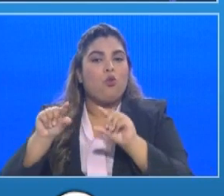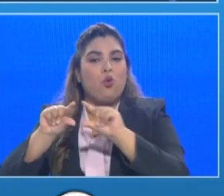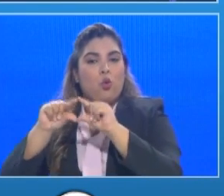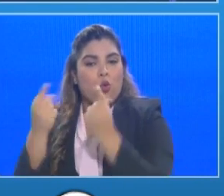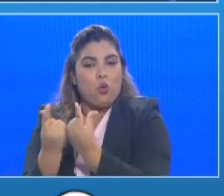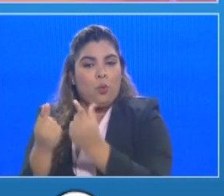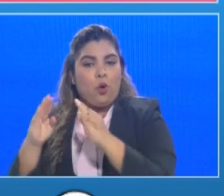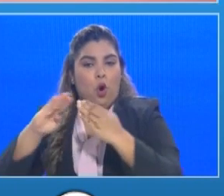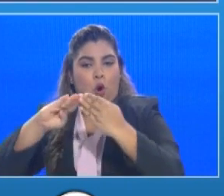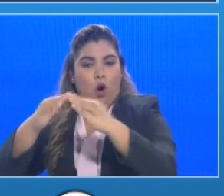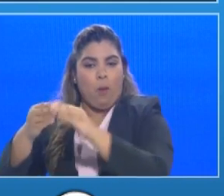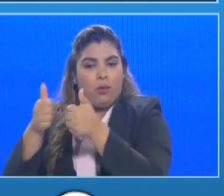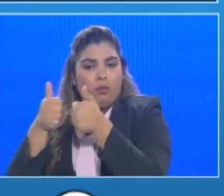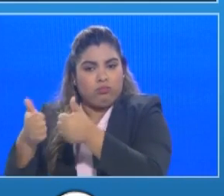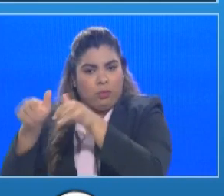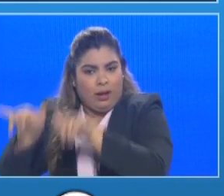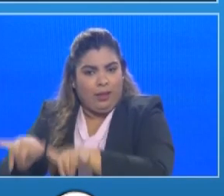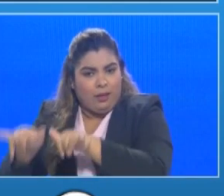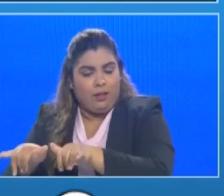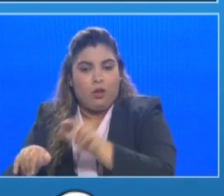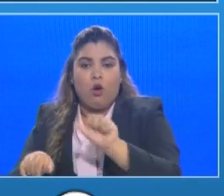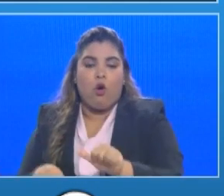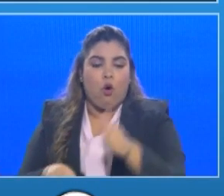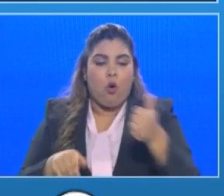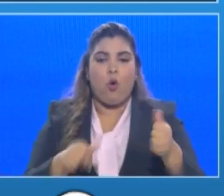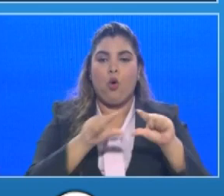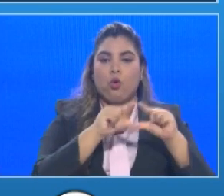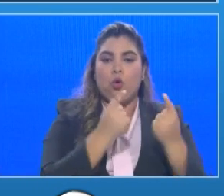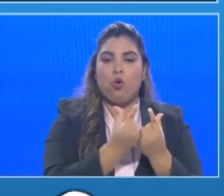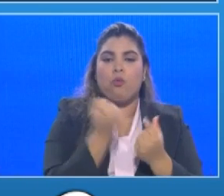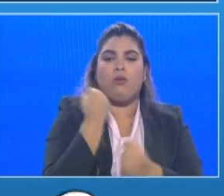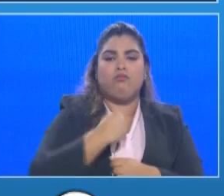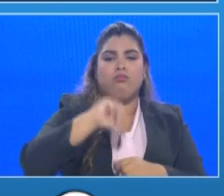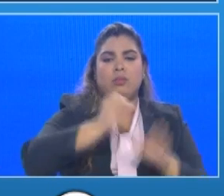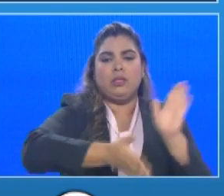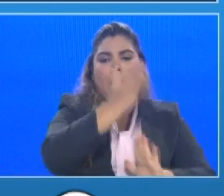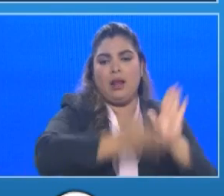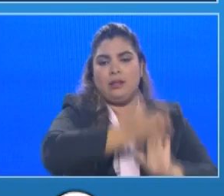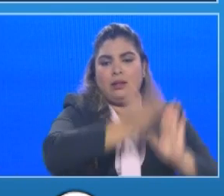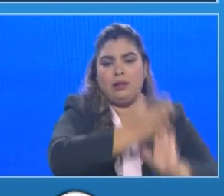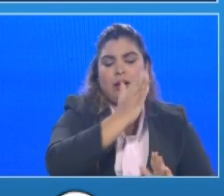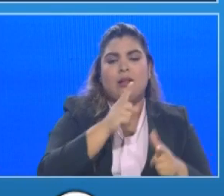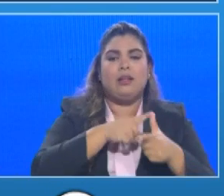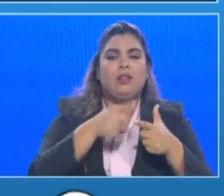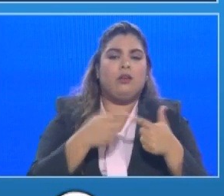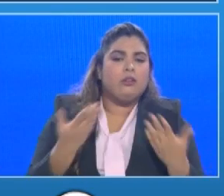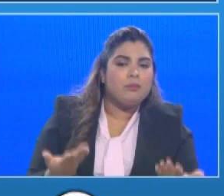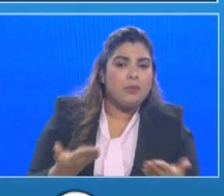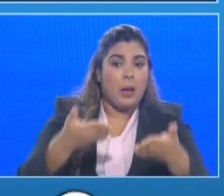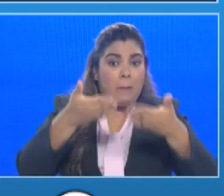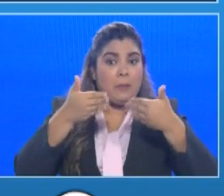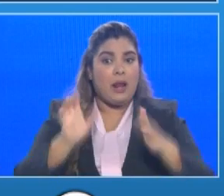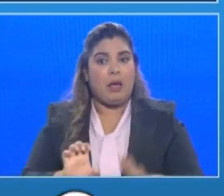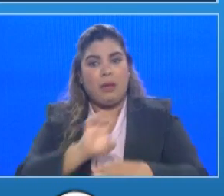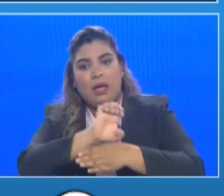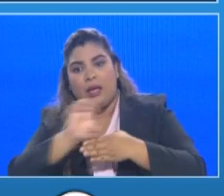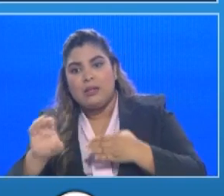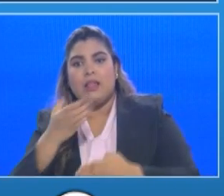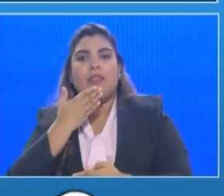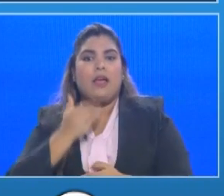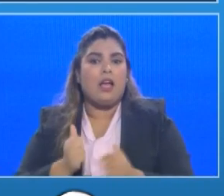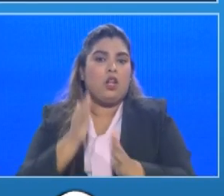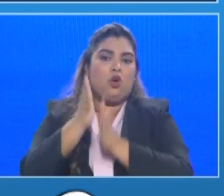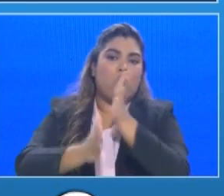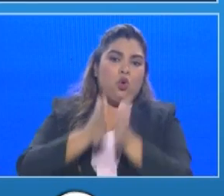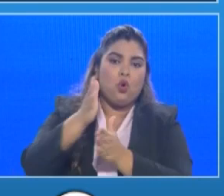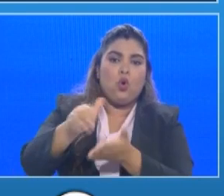comunidades que no lo están haciendo bien hemos tenido por ejemplo brotes en Panamá Este en Darí en Colón y recientemente en